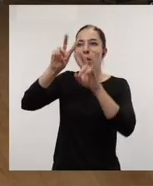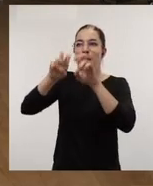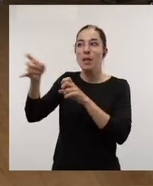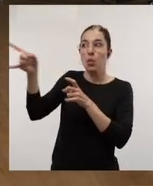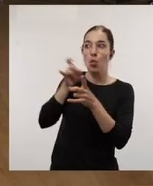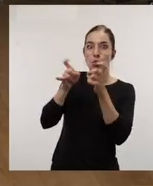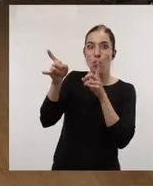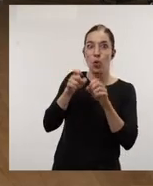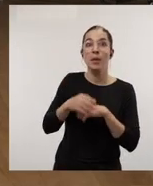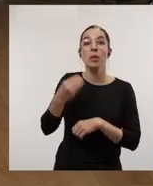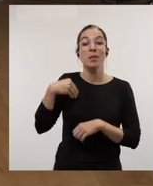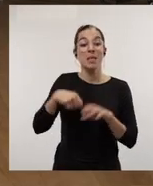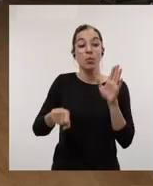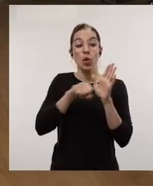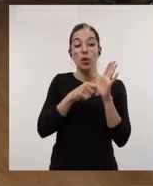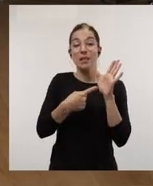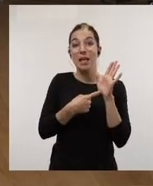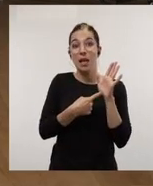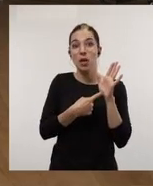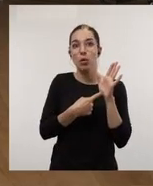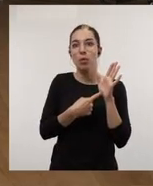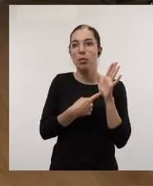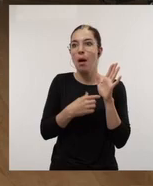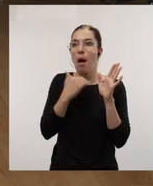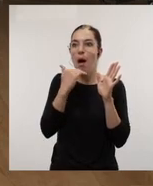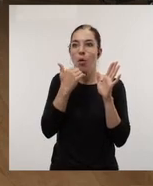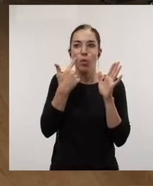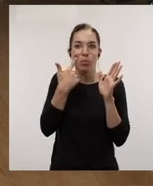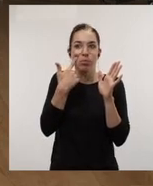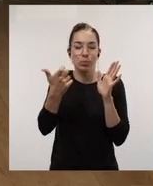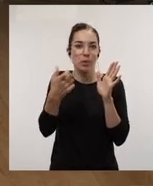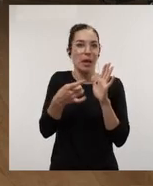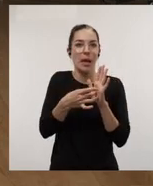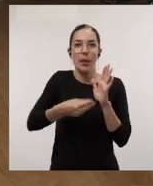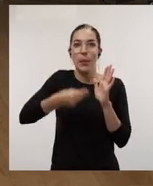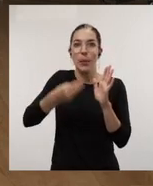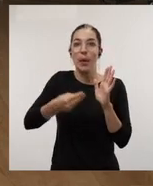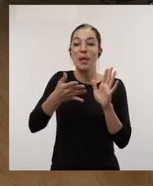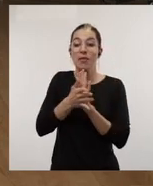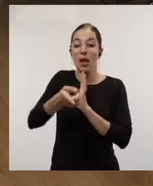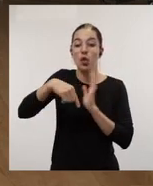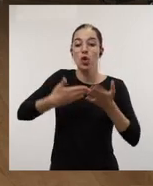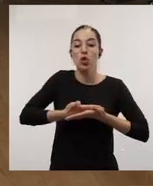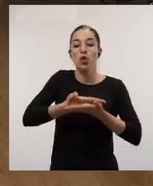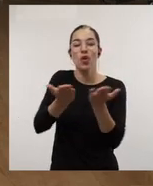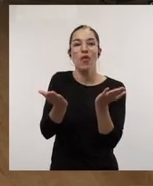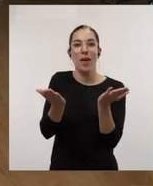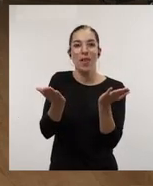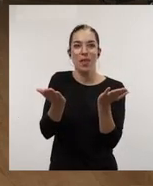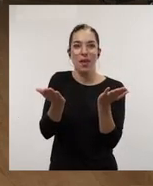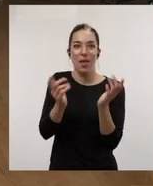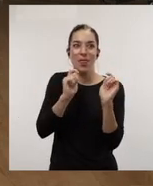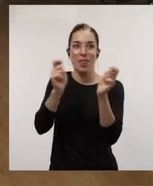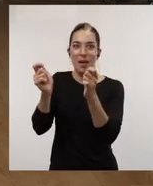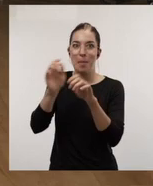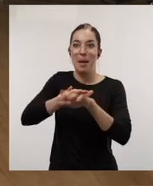el sello no cabe duda es un marchamo de calidad que permite generar la confianza suficiente como para que